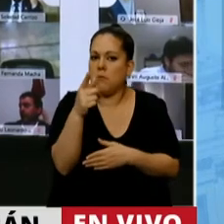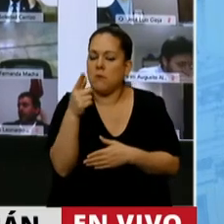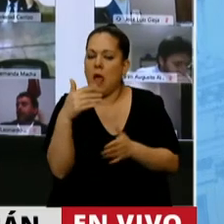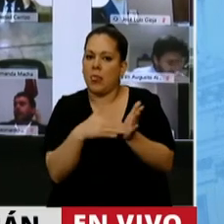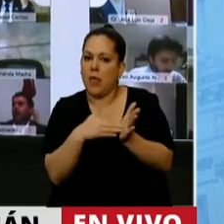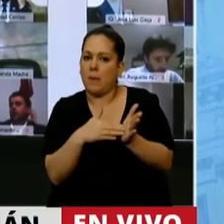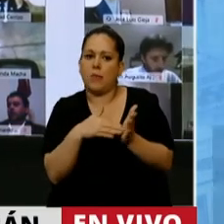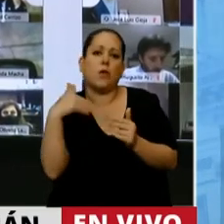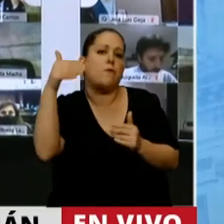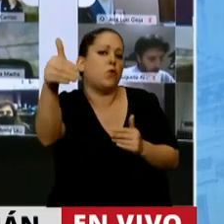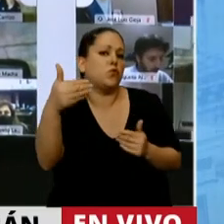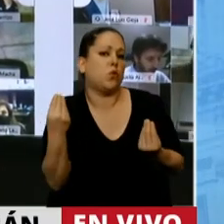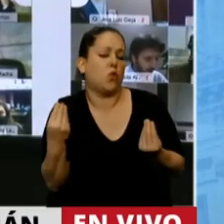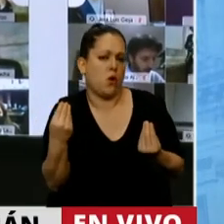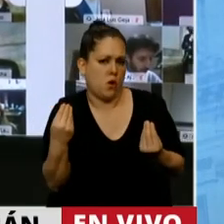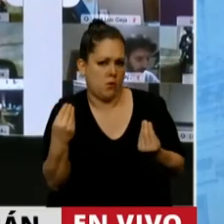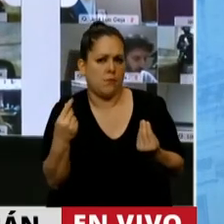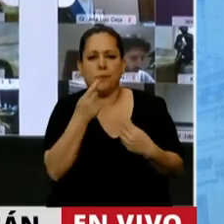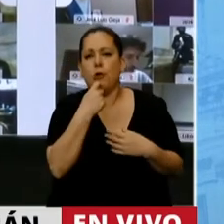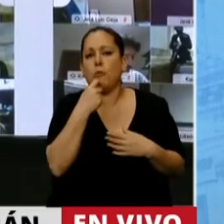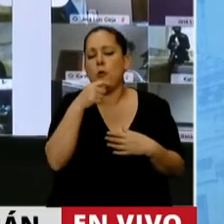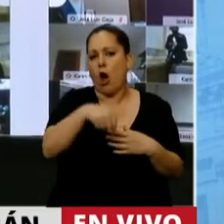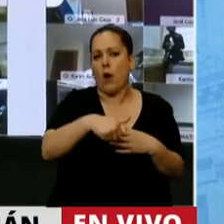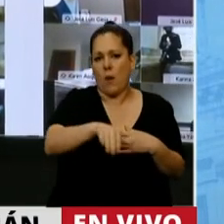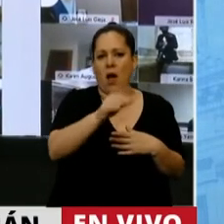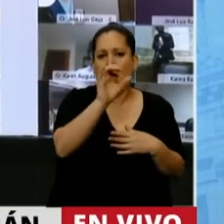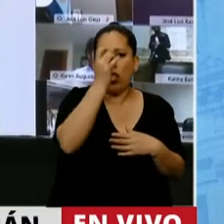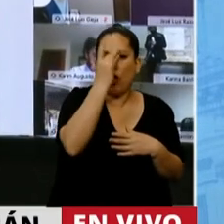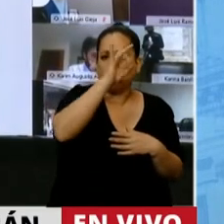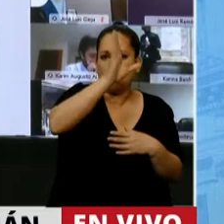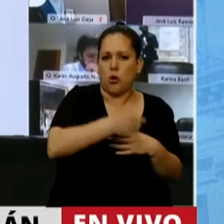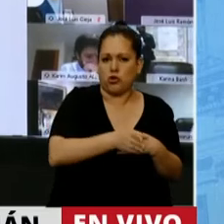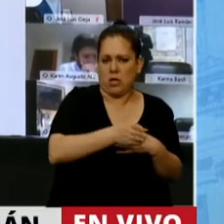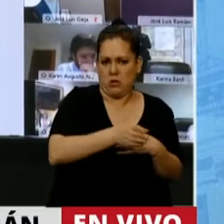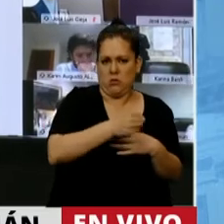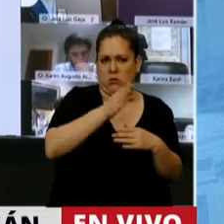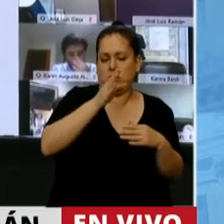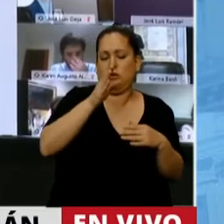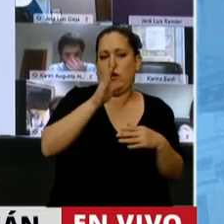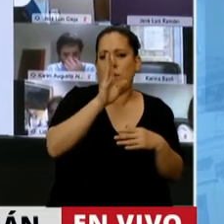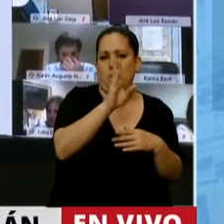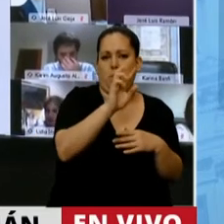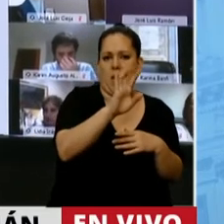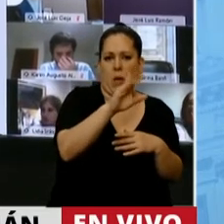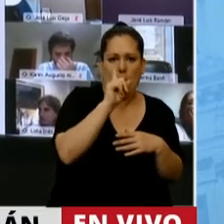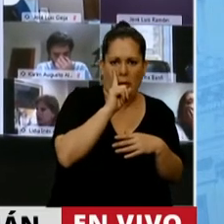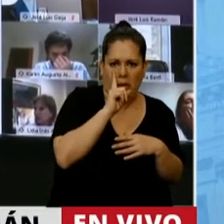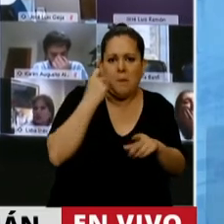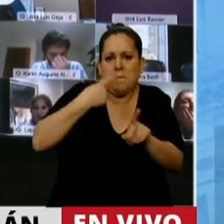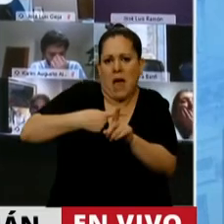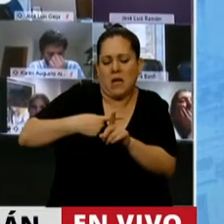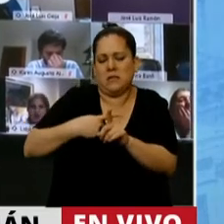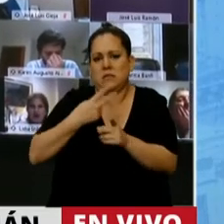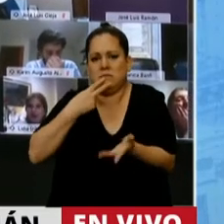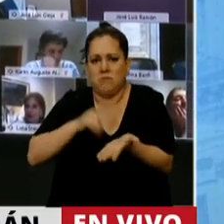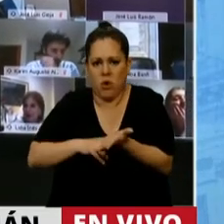Las proyecciones indican que la caída será de un 12% aproximadamente, acompañada a un abultado déficit fiscal entre